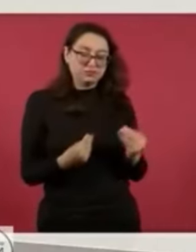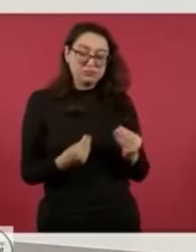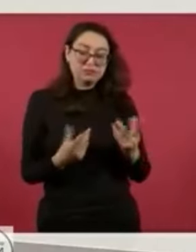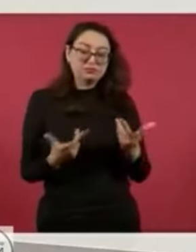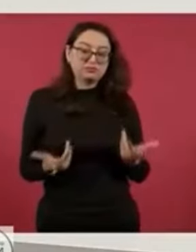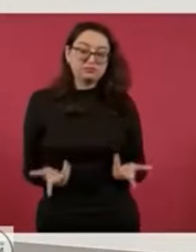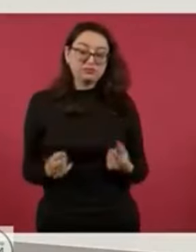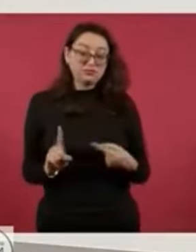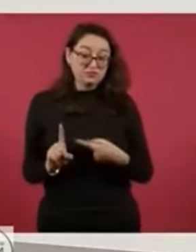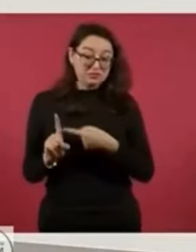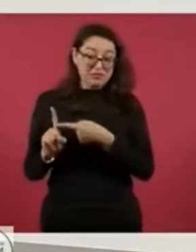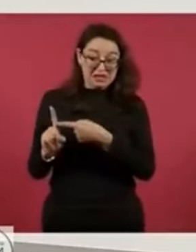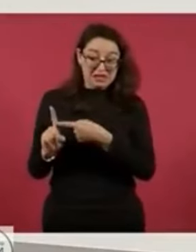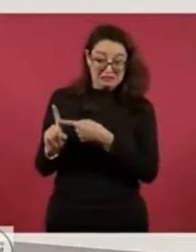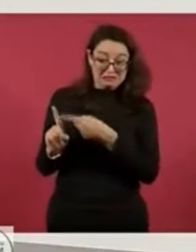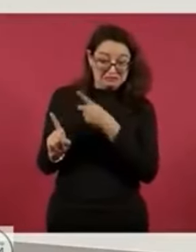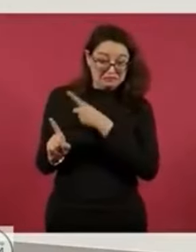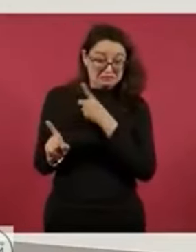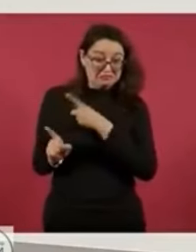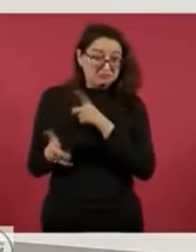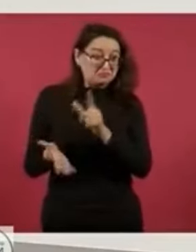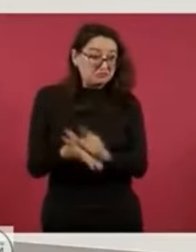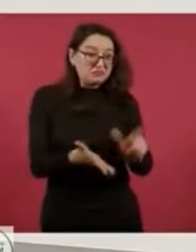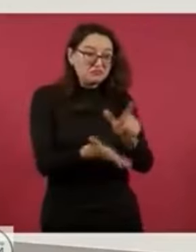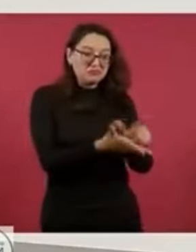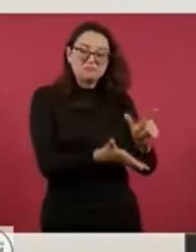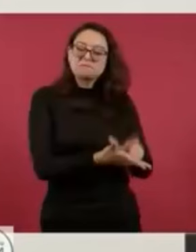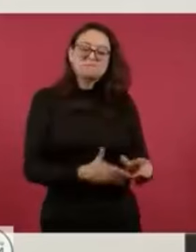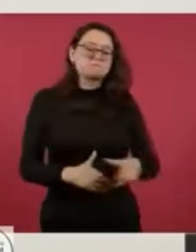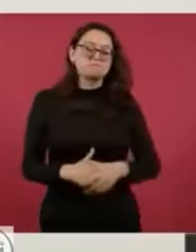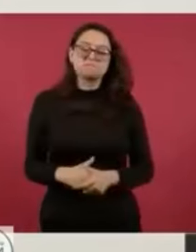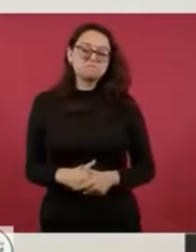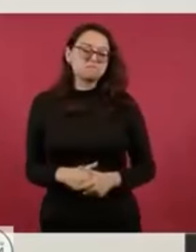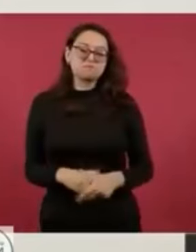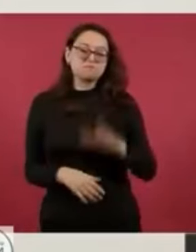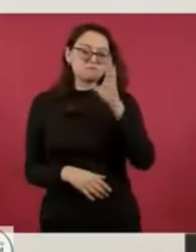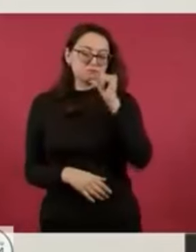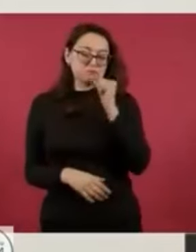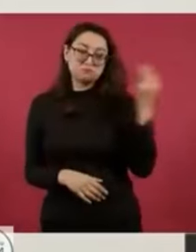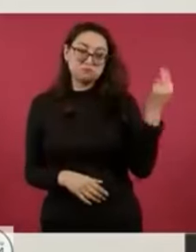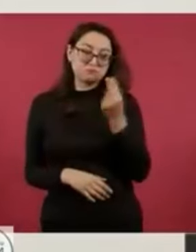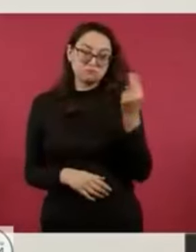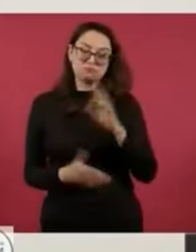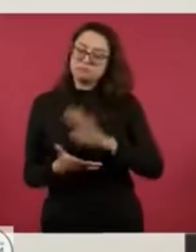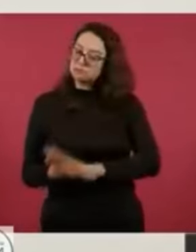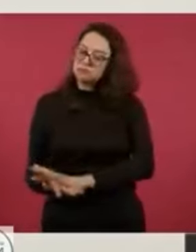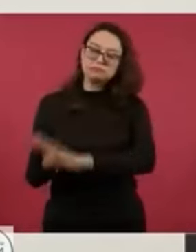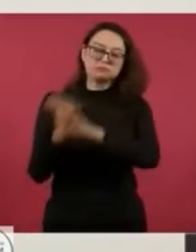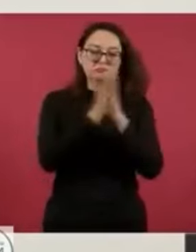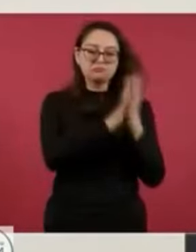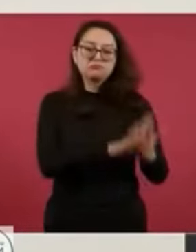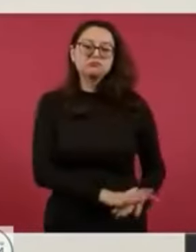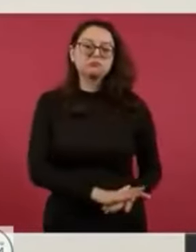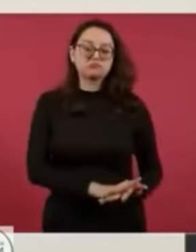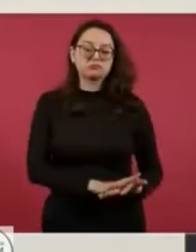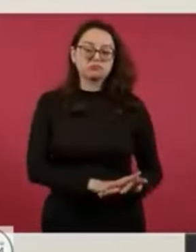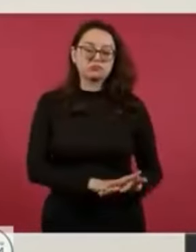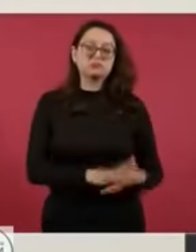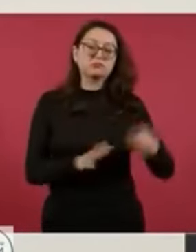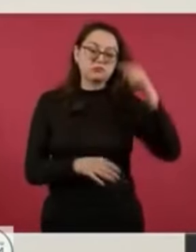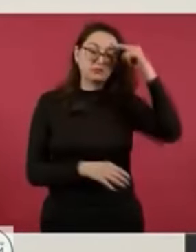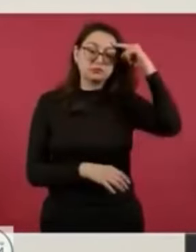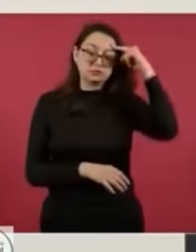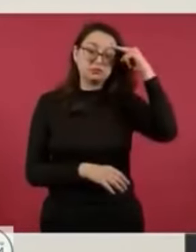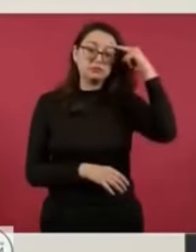una intervención mayor para